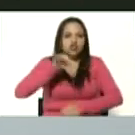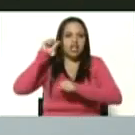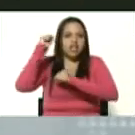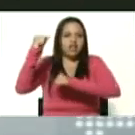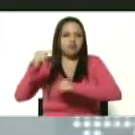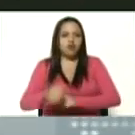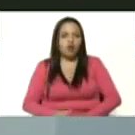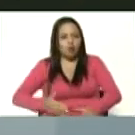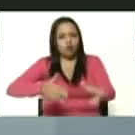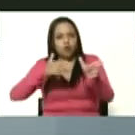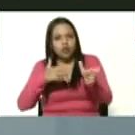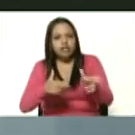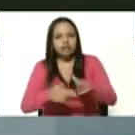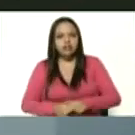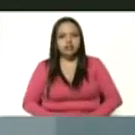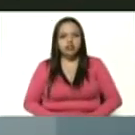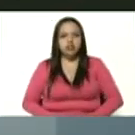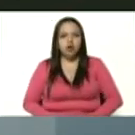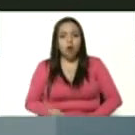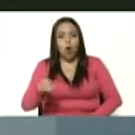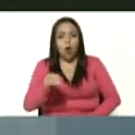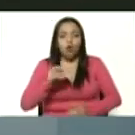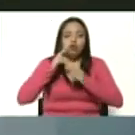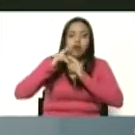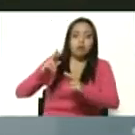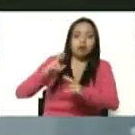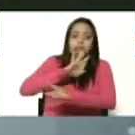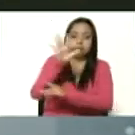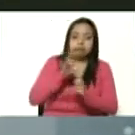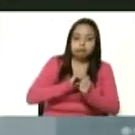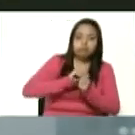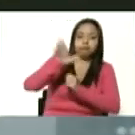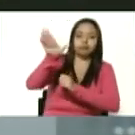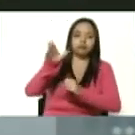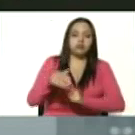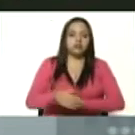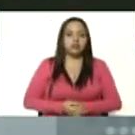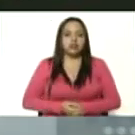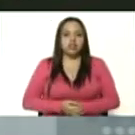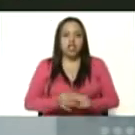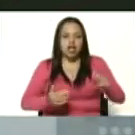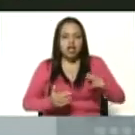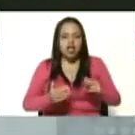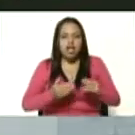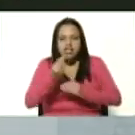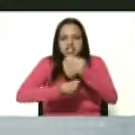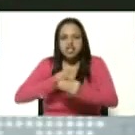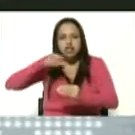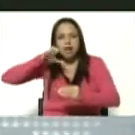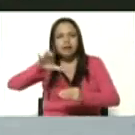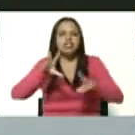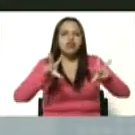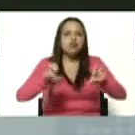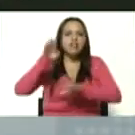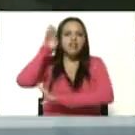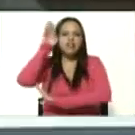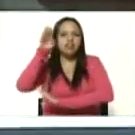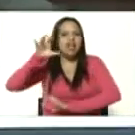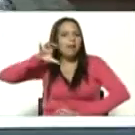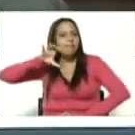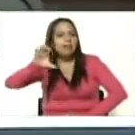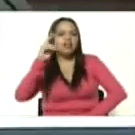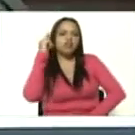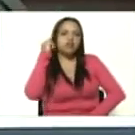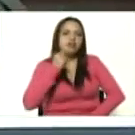con un lanzamisiles al lado y construyendo la patria la patria nueva la patria del futuro la patria